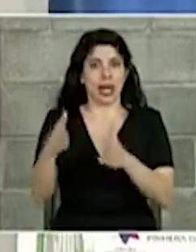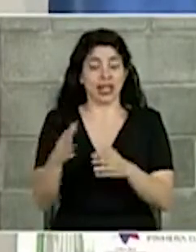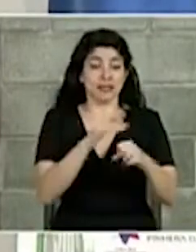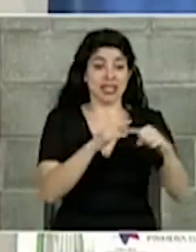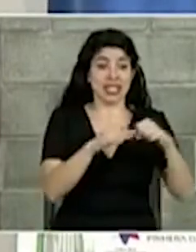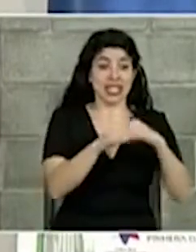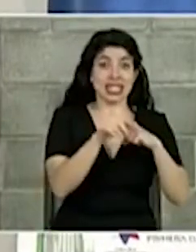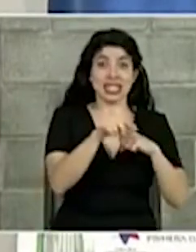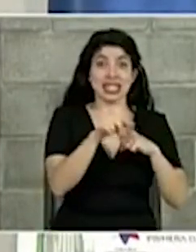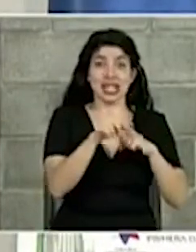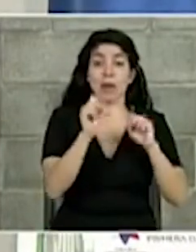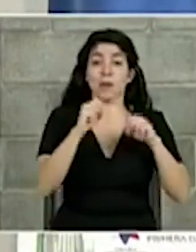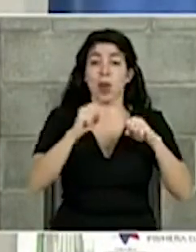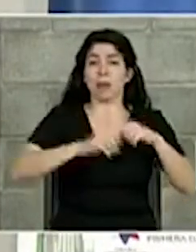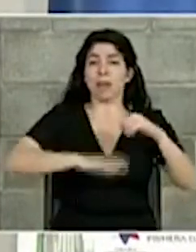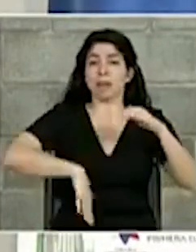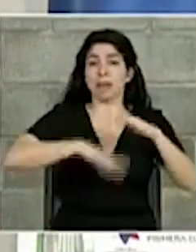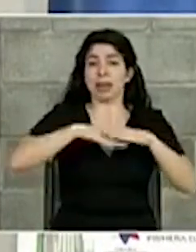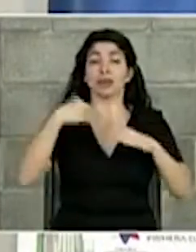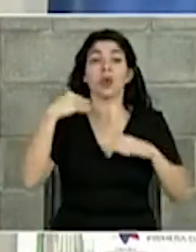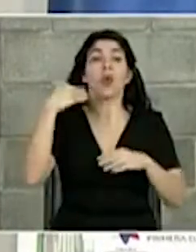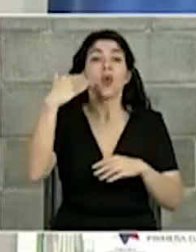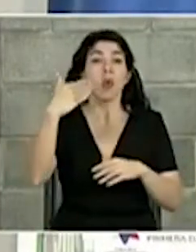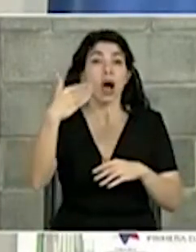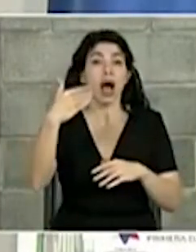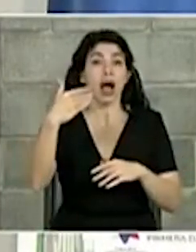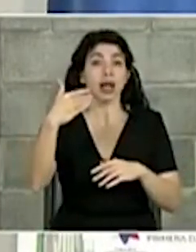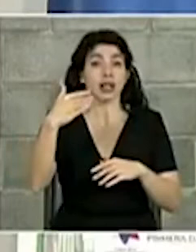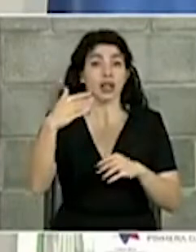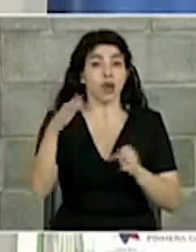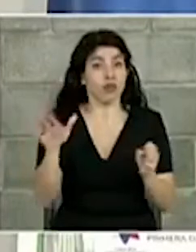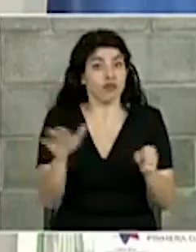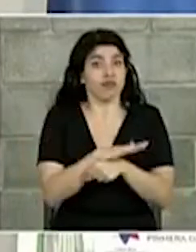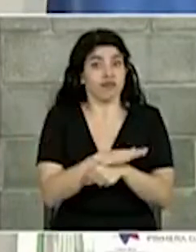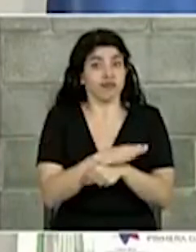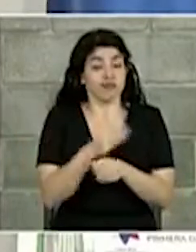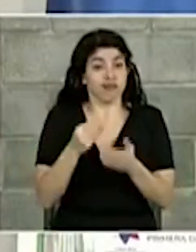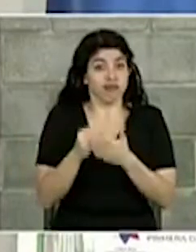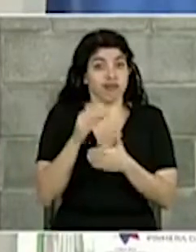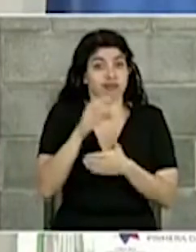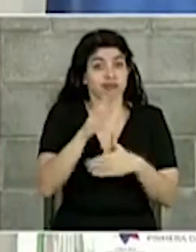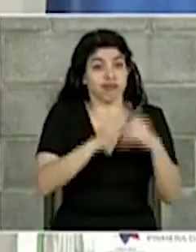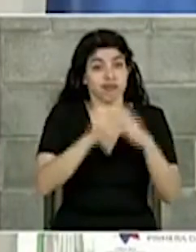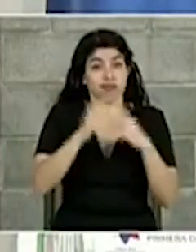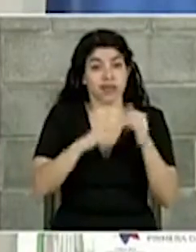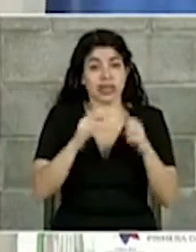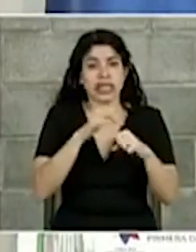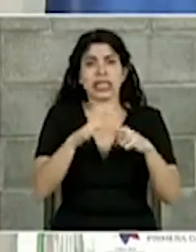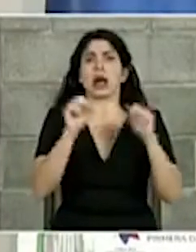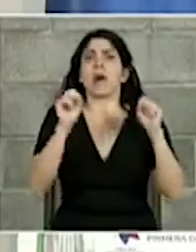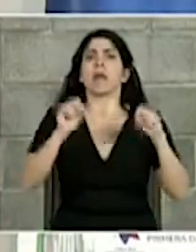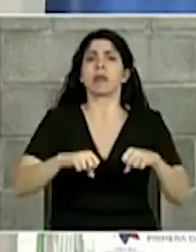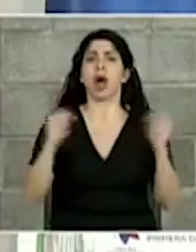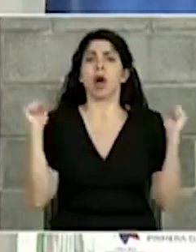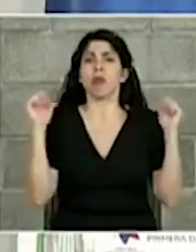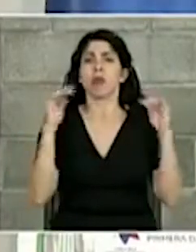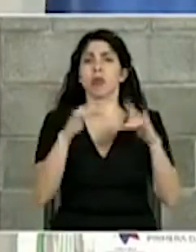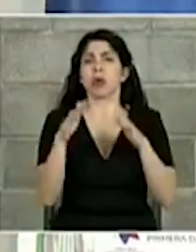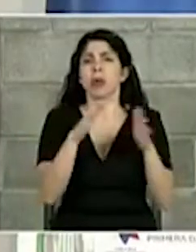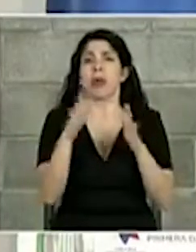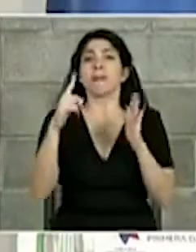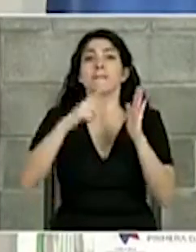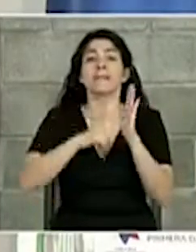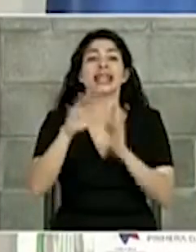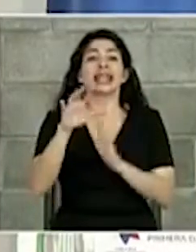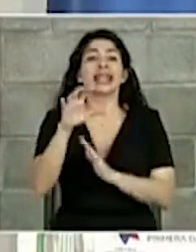tiene una capacidad máxima cuando lleguemos a la totalidad de la inversión de infraestructura, de poder recibir aproximadamente